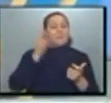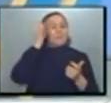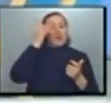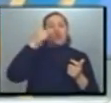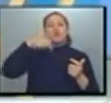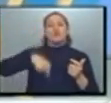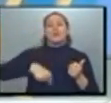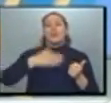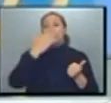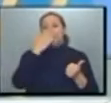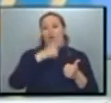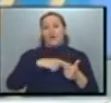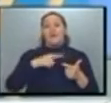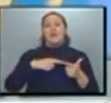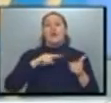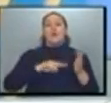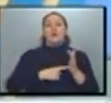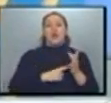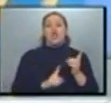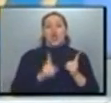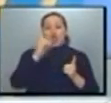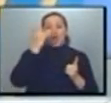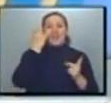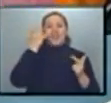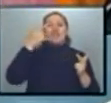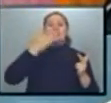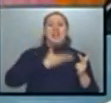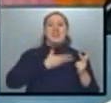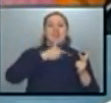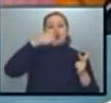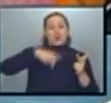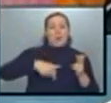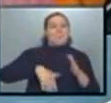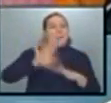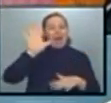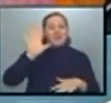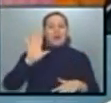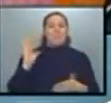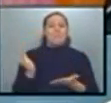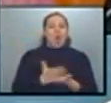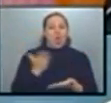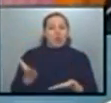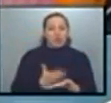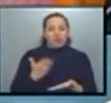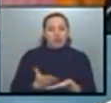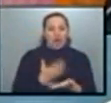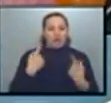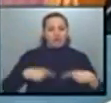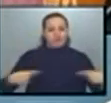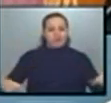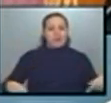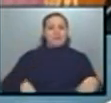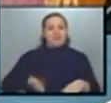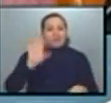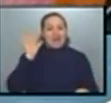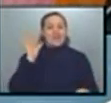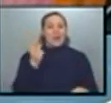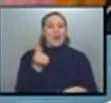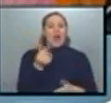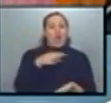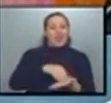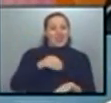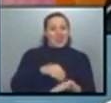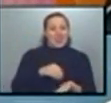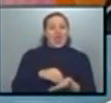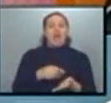Córdoba, el norte de la provincia de Buenos Aires y sur de Santa Fe, lo que es la zona más productiva, que es donde está justamente el mayor valor de la tierra, bueno,